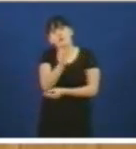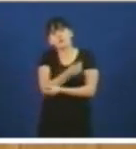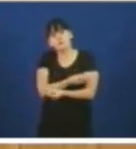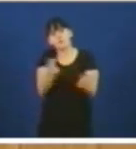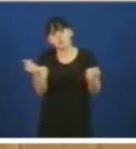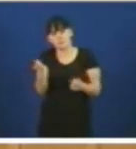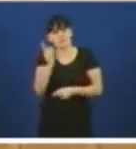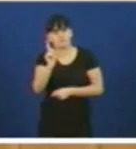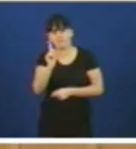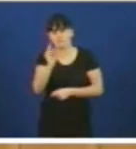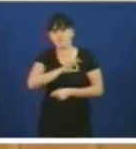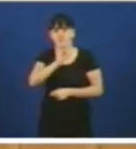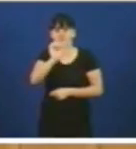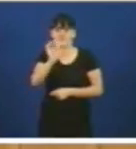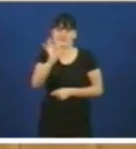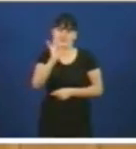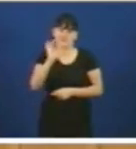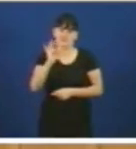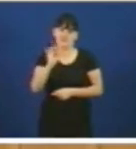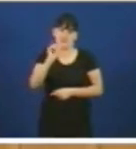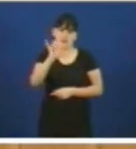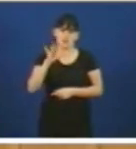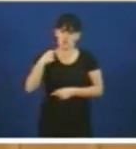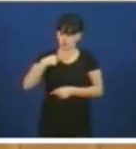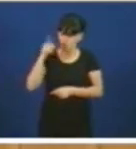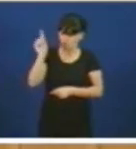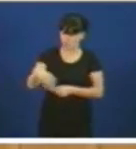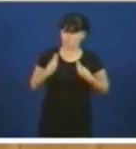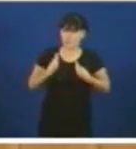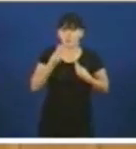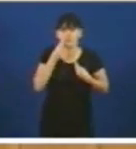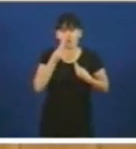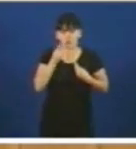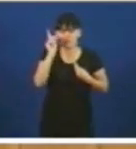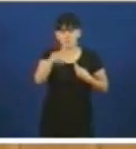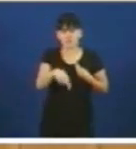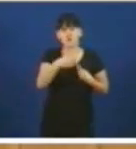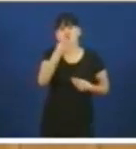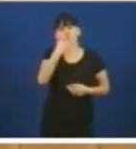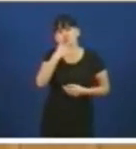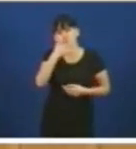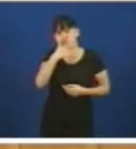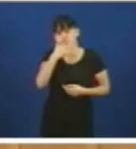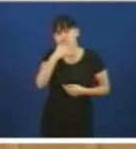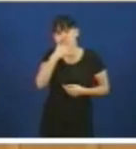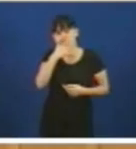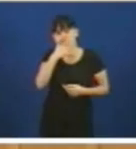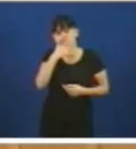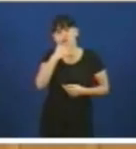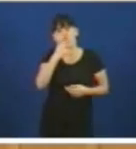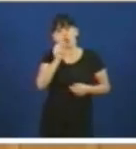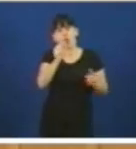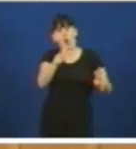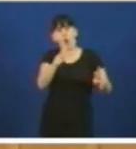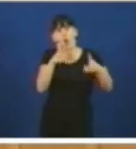señoras estallos eu tamén vivo en Ferrol e conhezo perfectamente as instalacións este xotel donde vostede que o conselleiro saiu pola porta de atrás